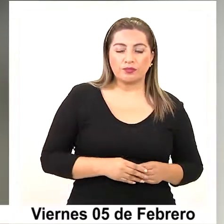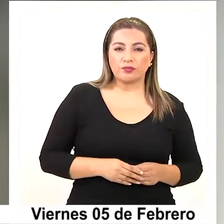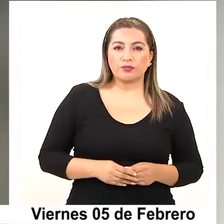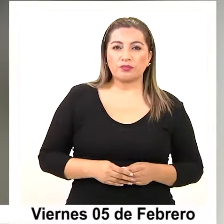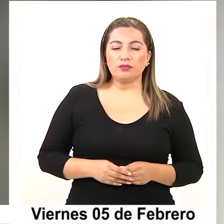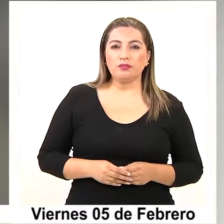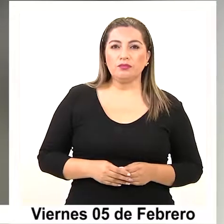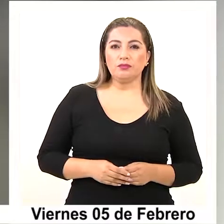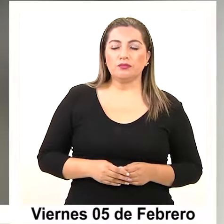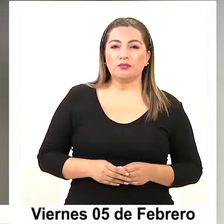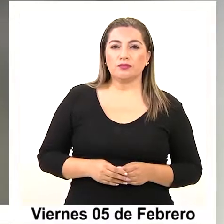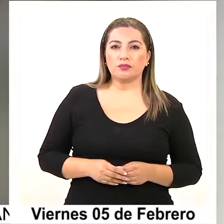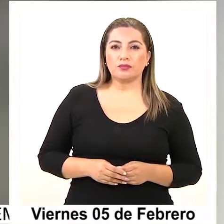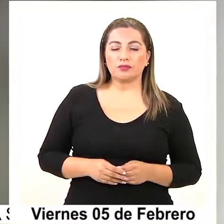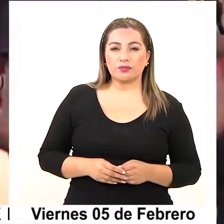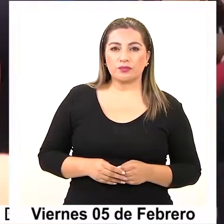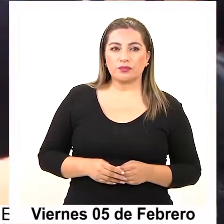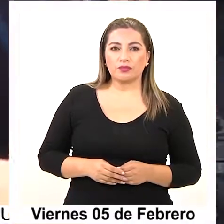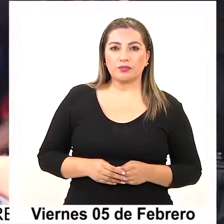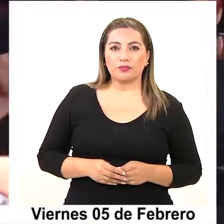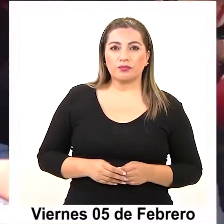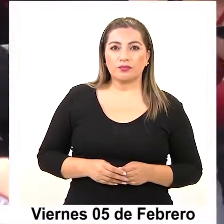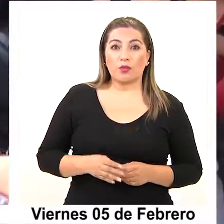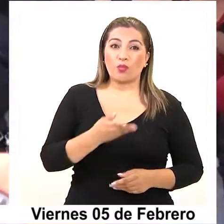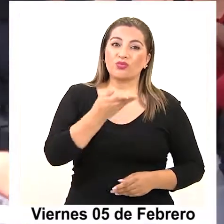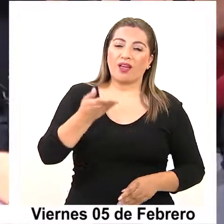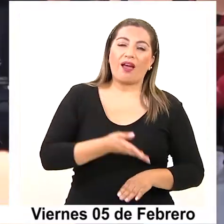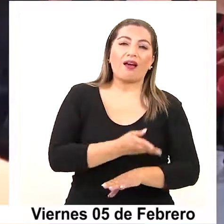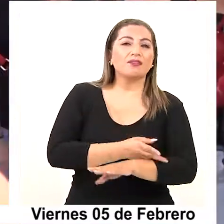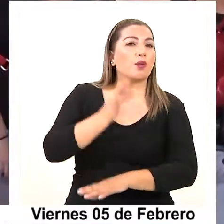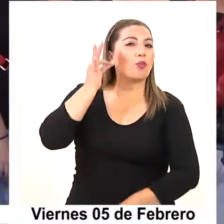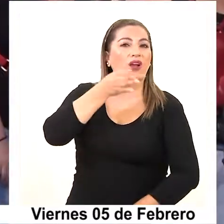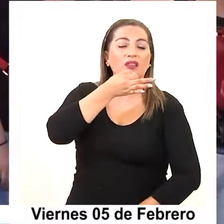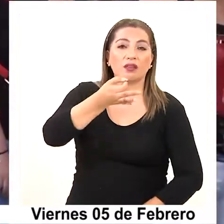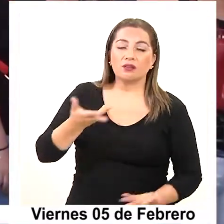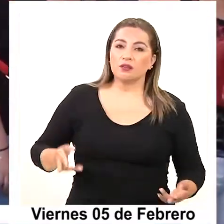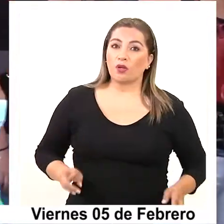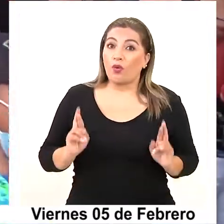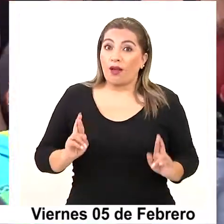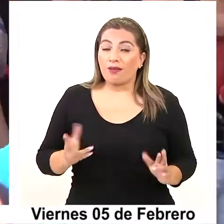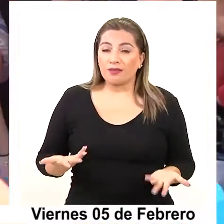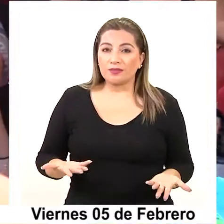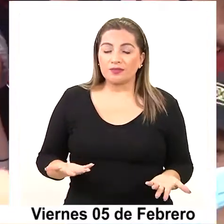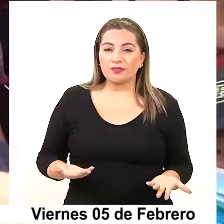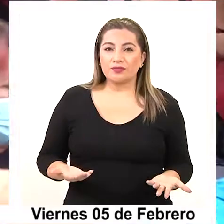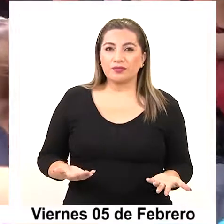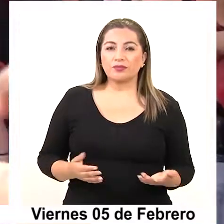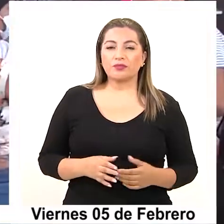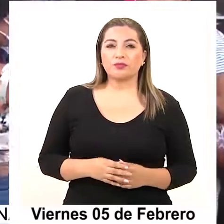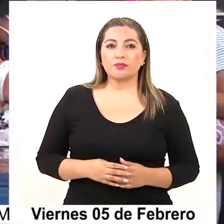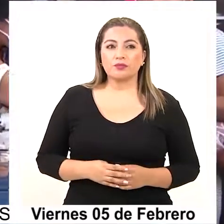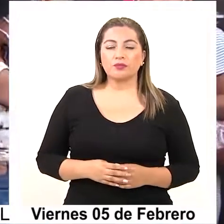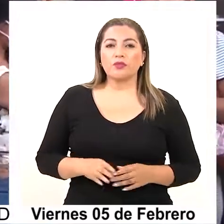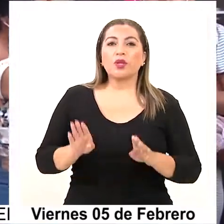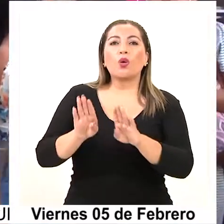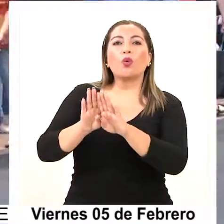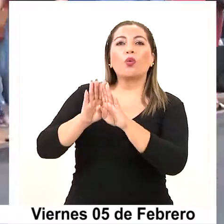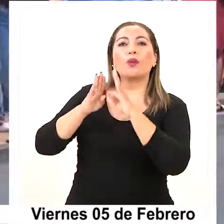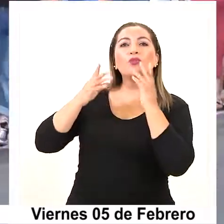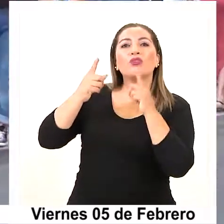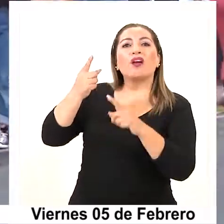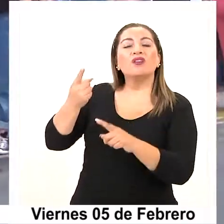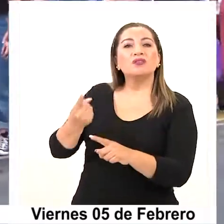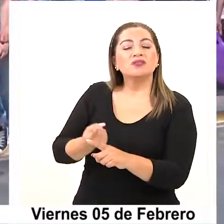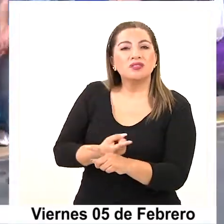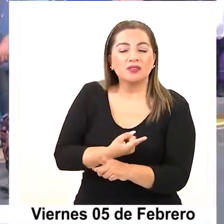a las razones que estaba entregando. De ser así, sería una apertura otra vez,